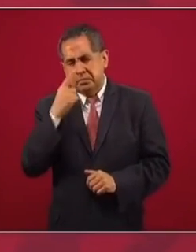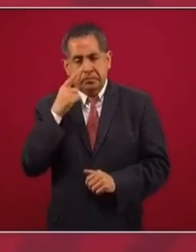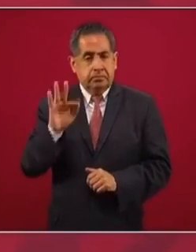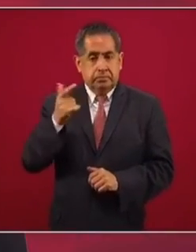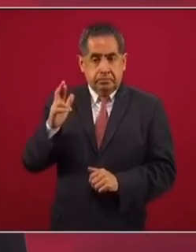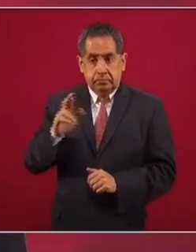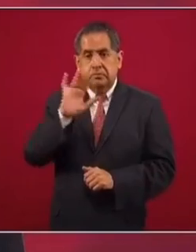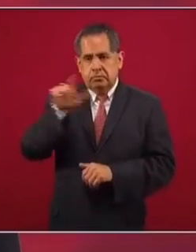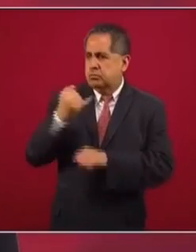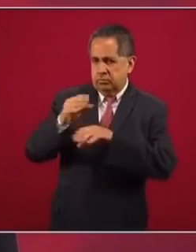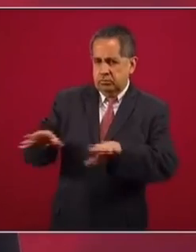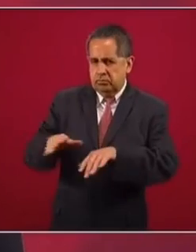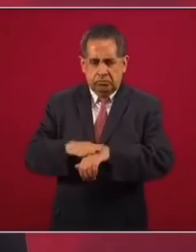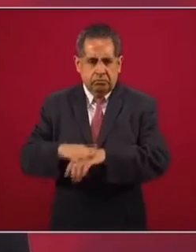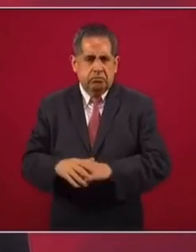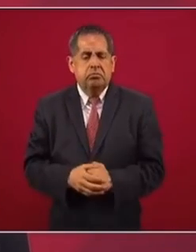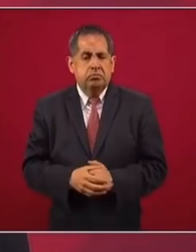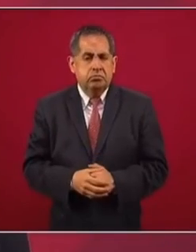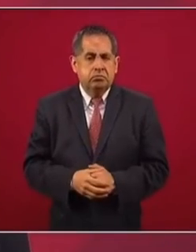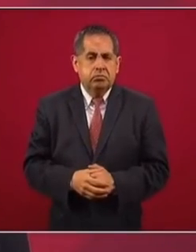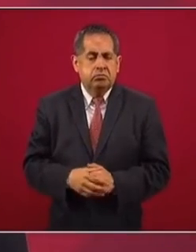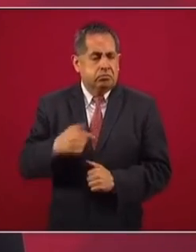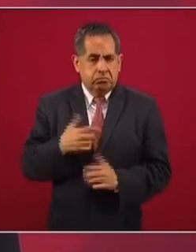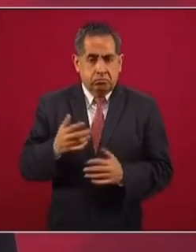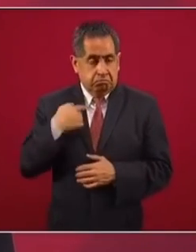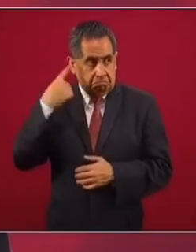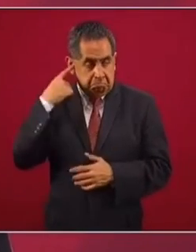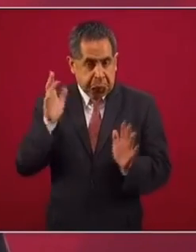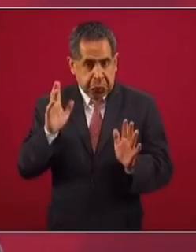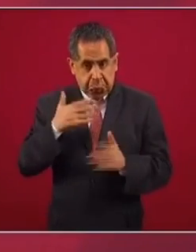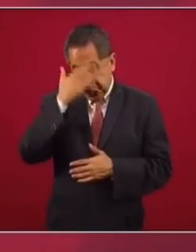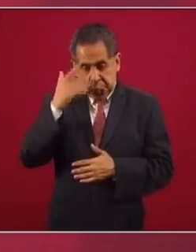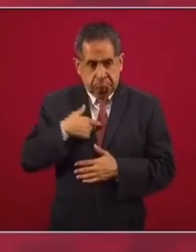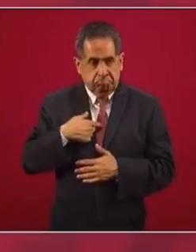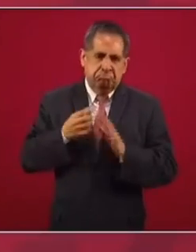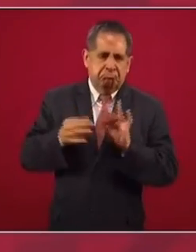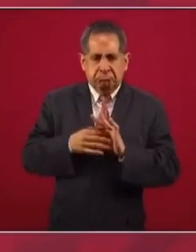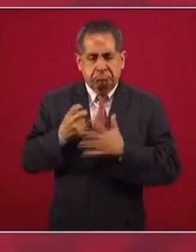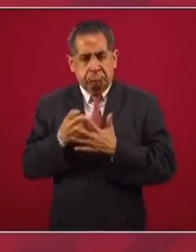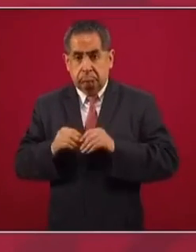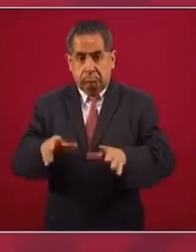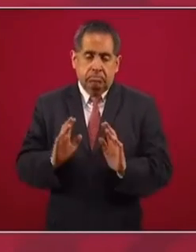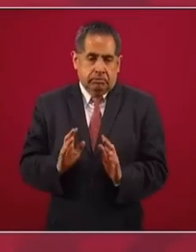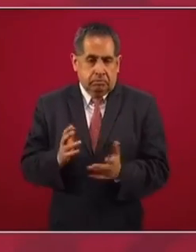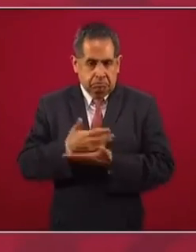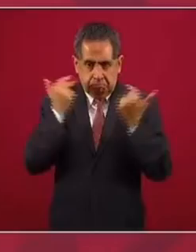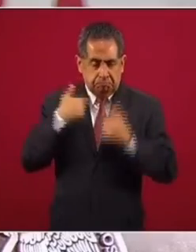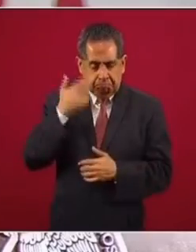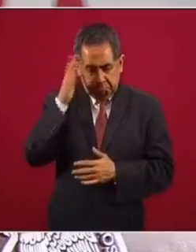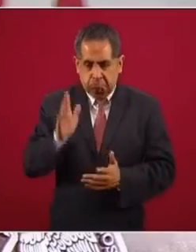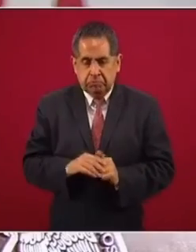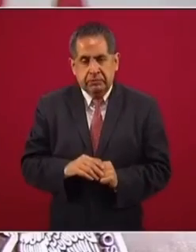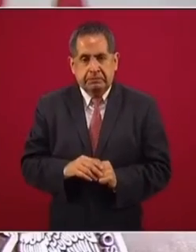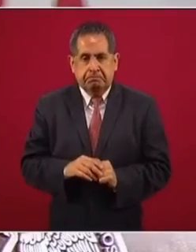fiscalía podría informar. yo no tengo elementos, no